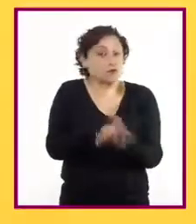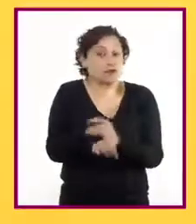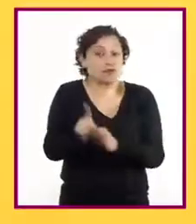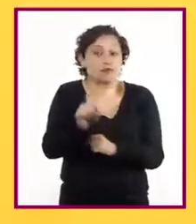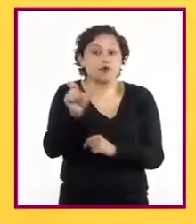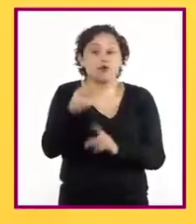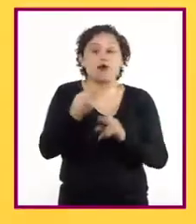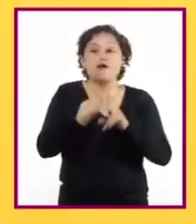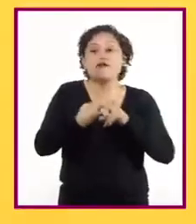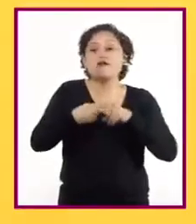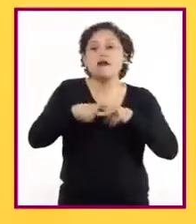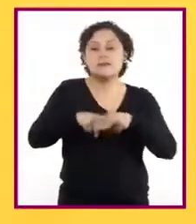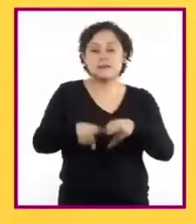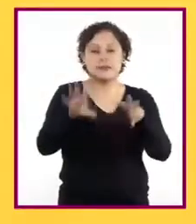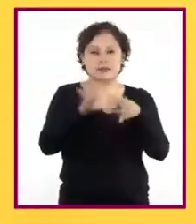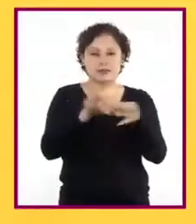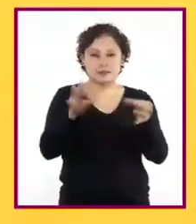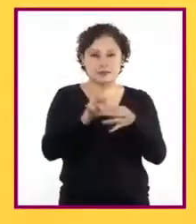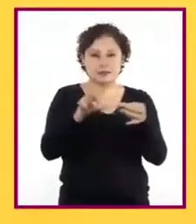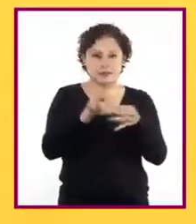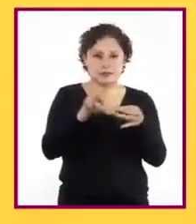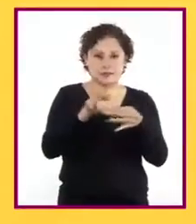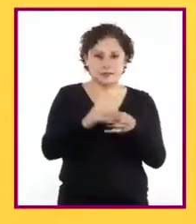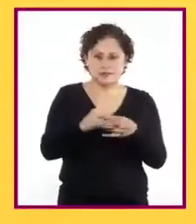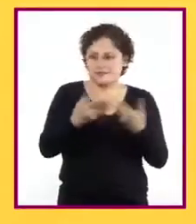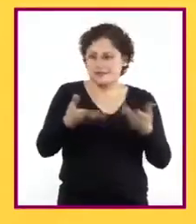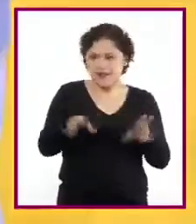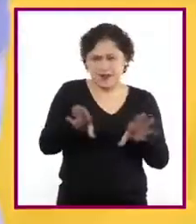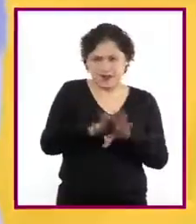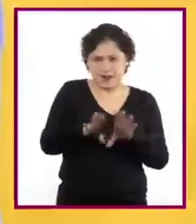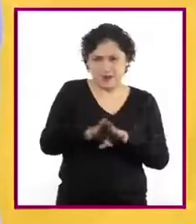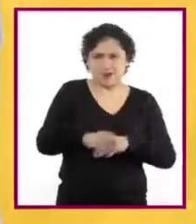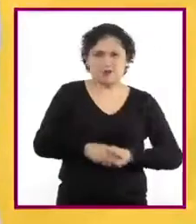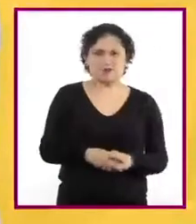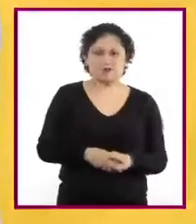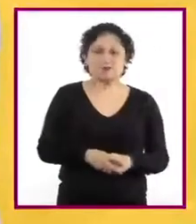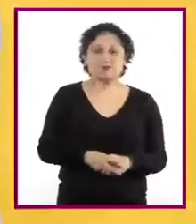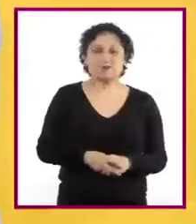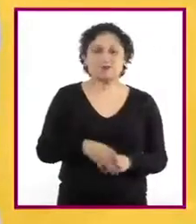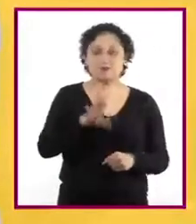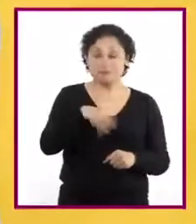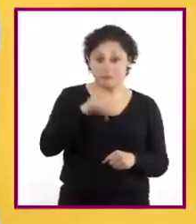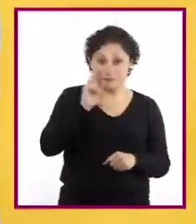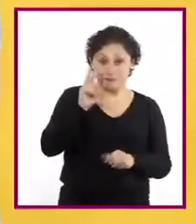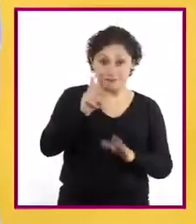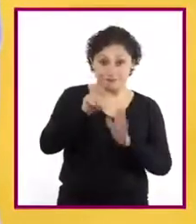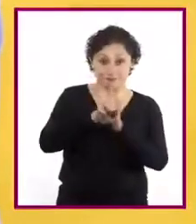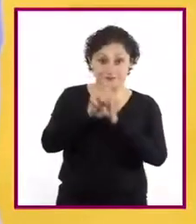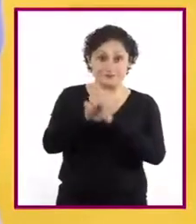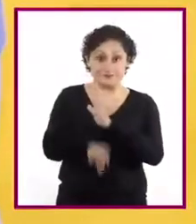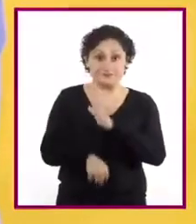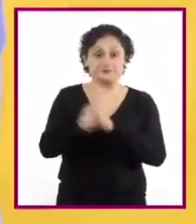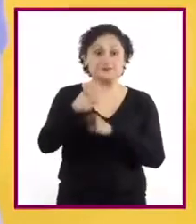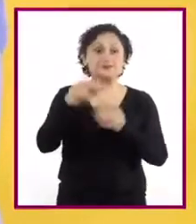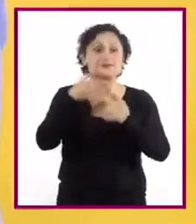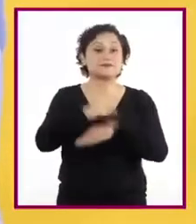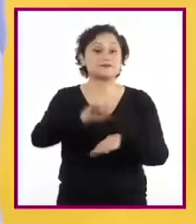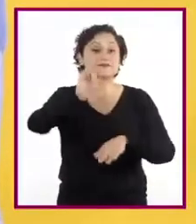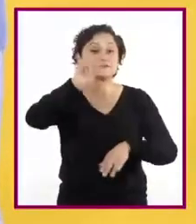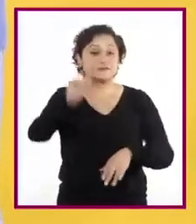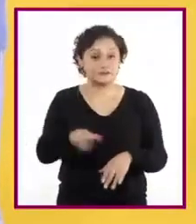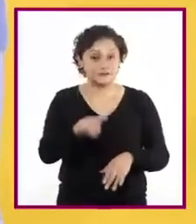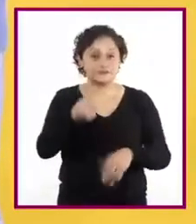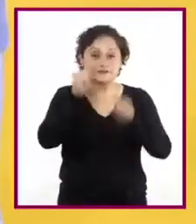introducir una explicación. ¿Y eso cómo funciona? Para ver un ejemplo más detallado sobre esta función,